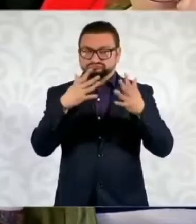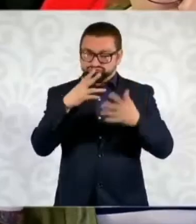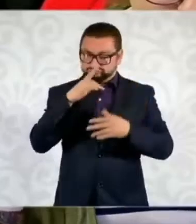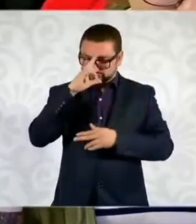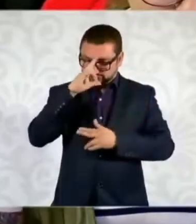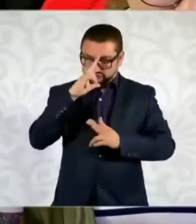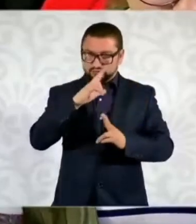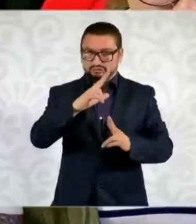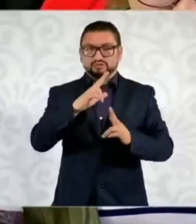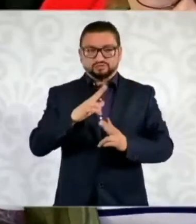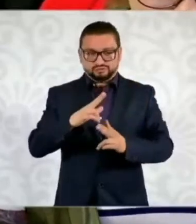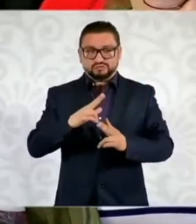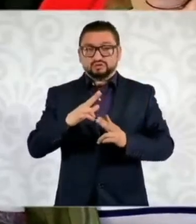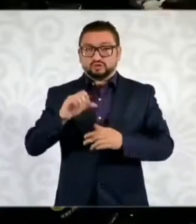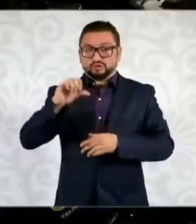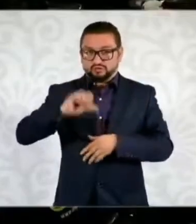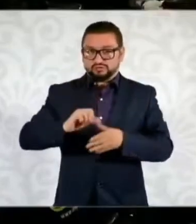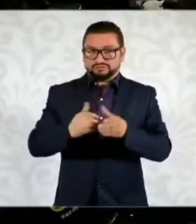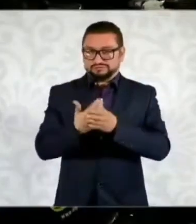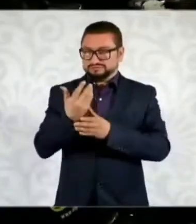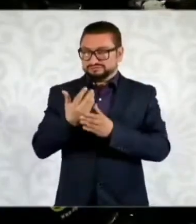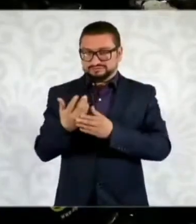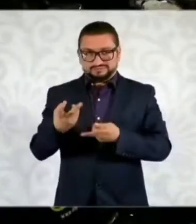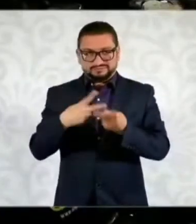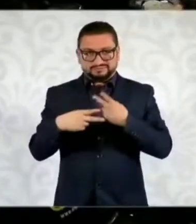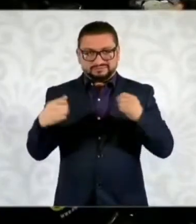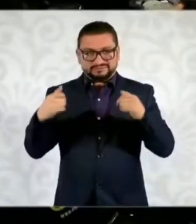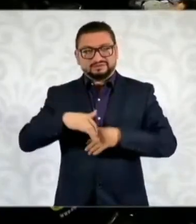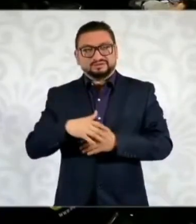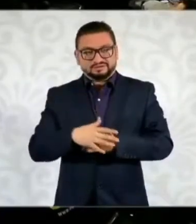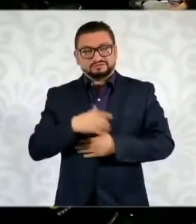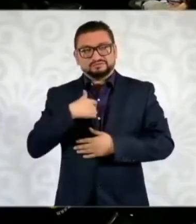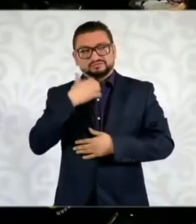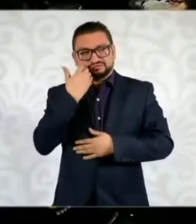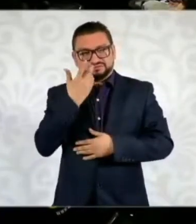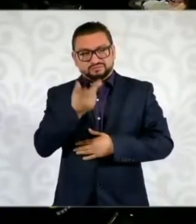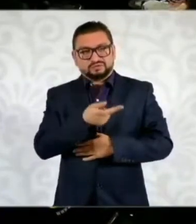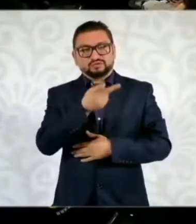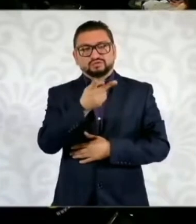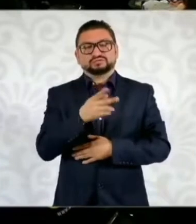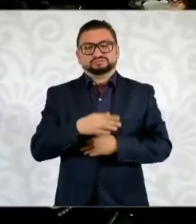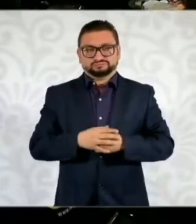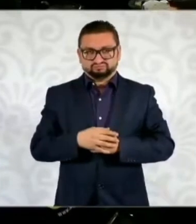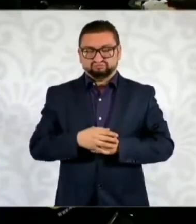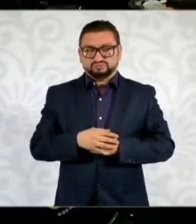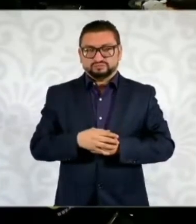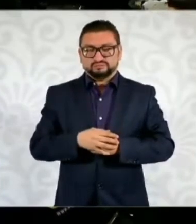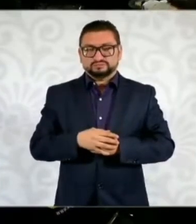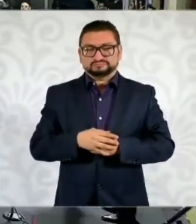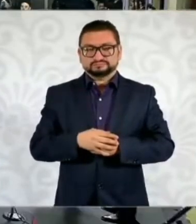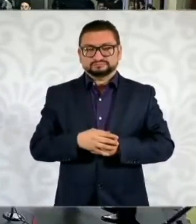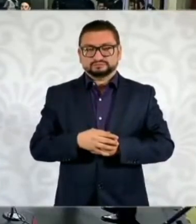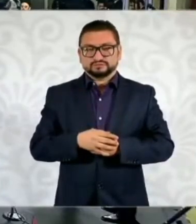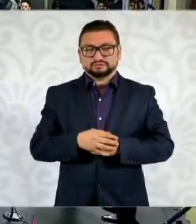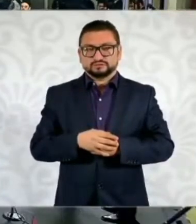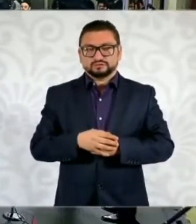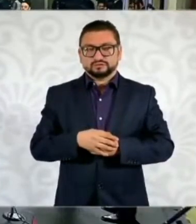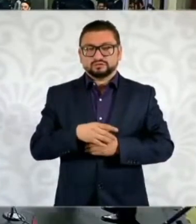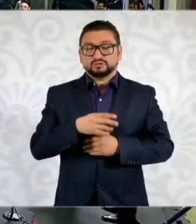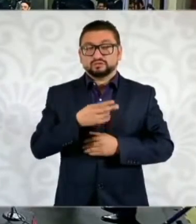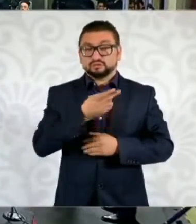estar en esta mañanera y preguntarle qué expectativas tiene